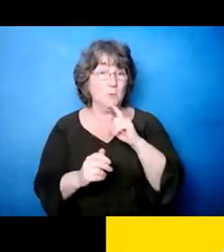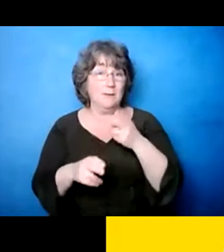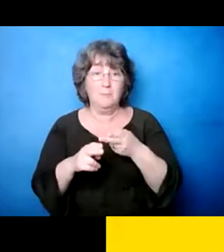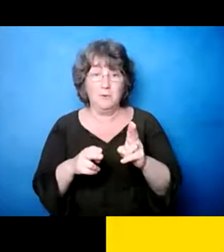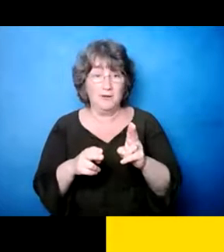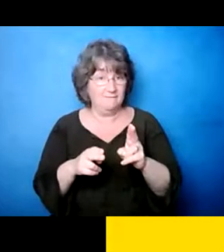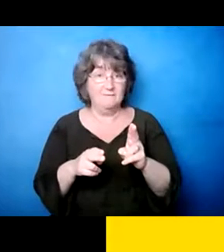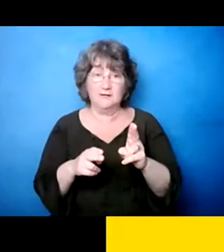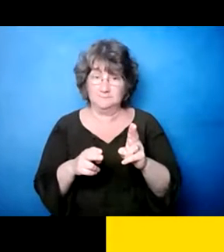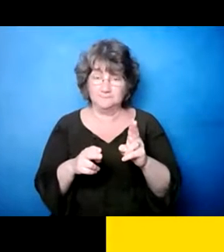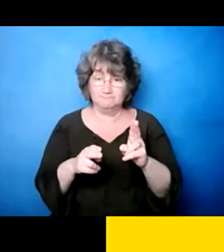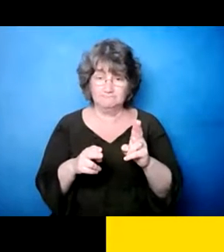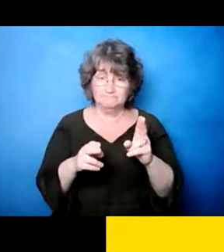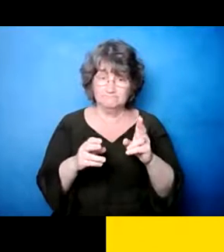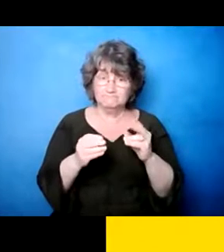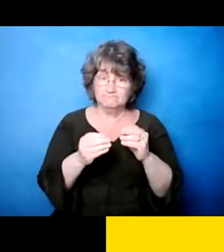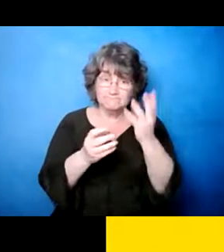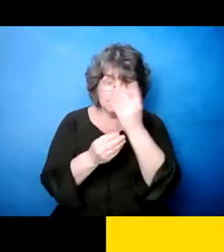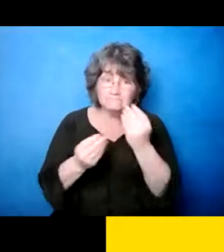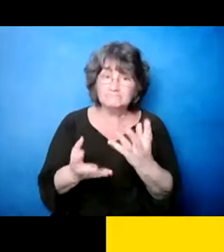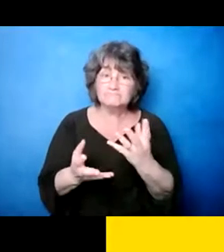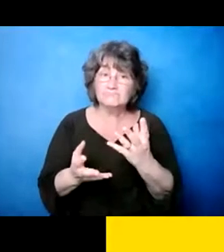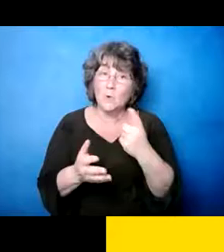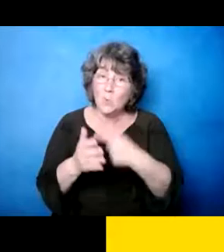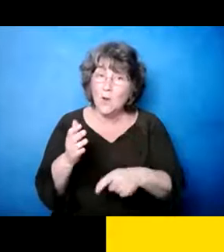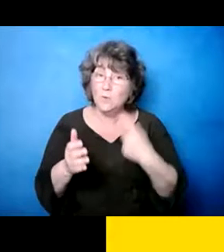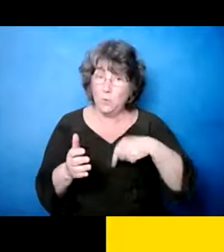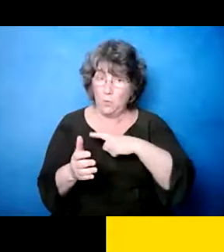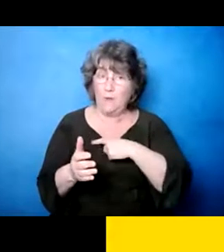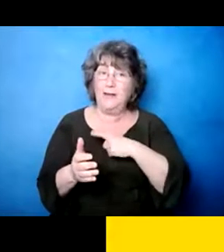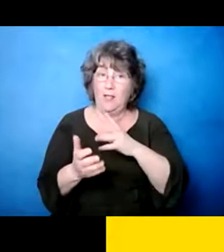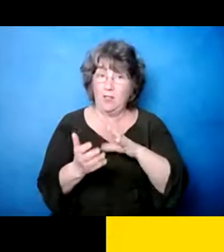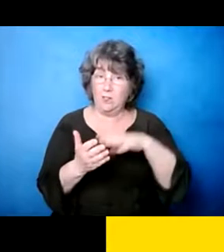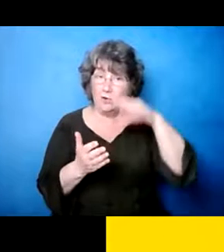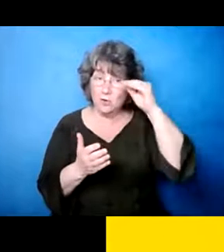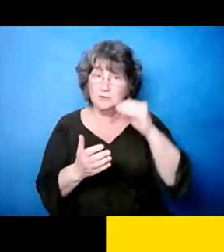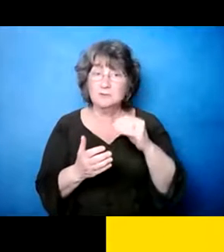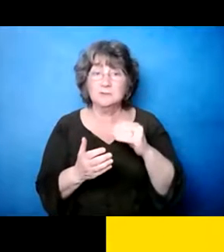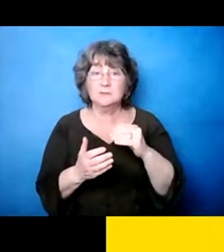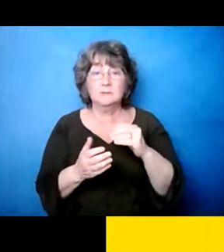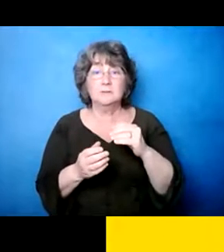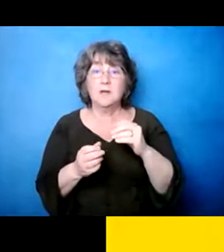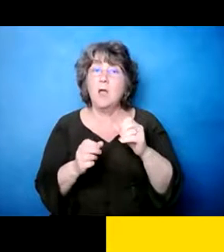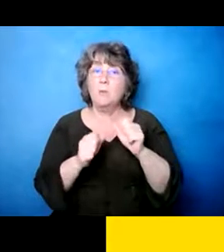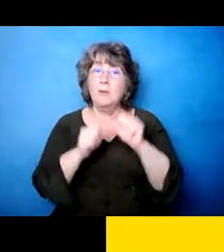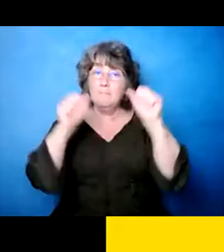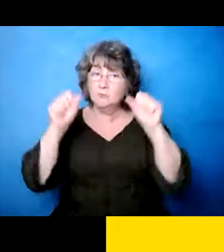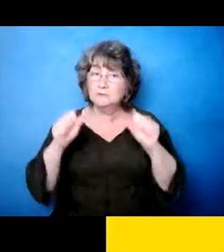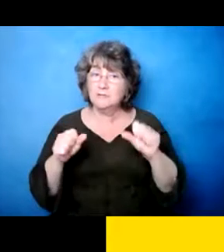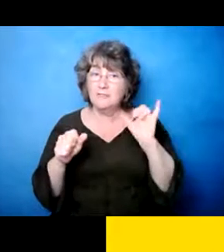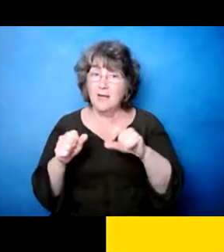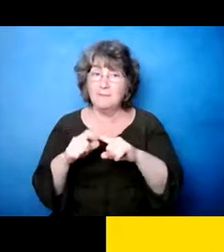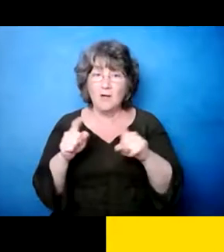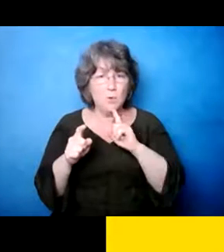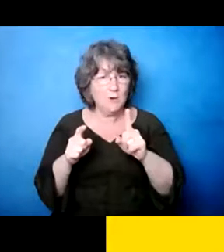hicimos. Así que lo, lo hacíamos en un memo de los, eh, de, el lunes en la, en la mañana. Pero